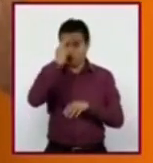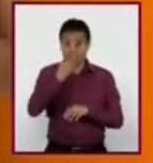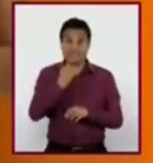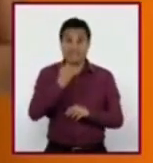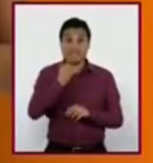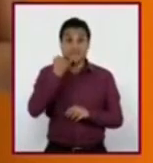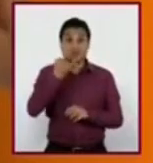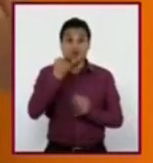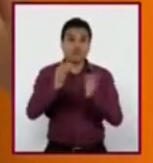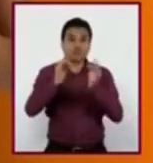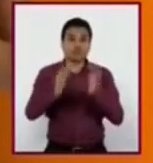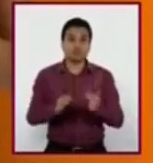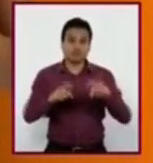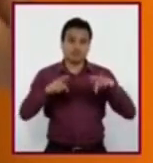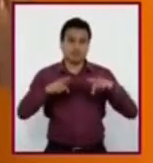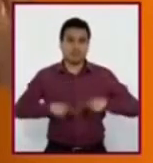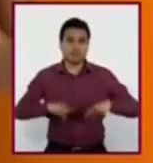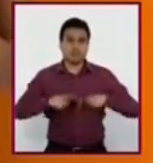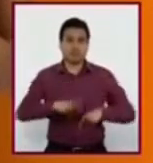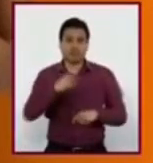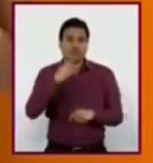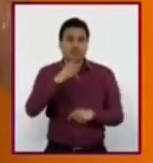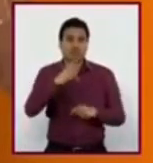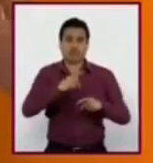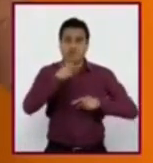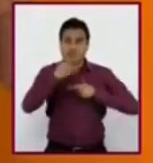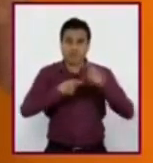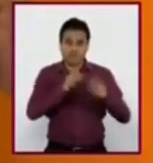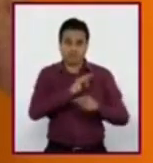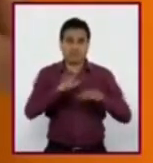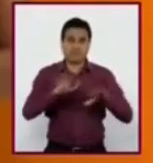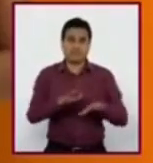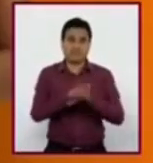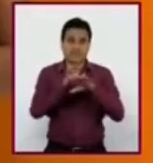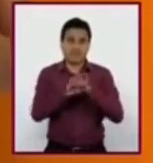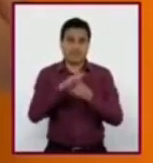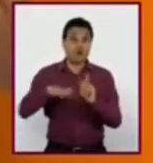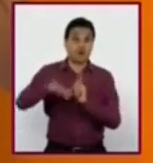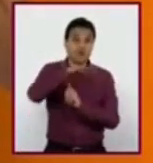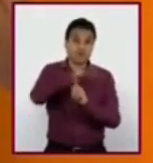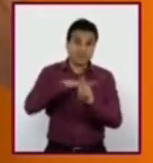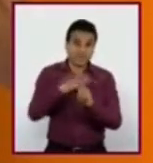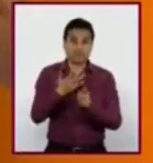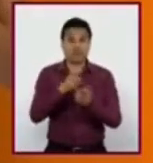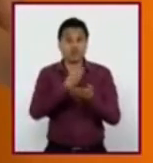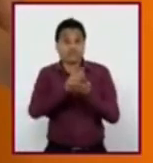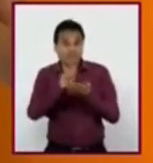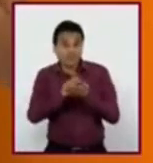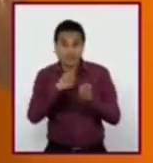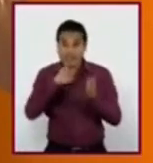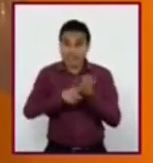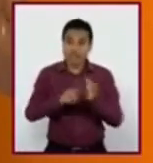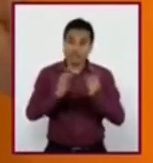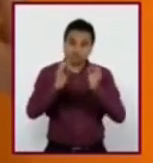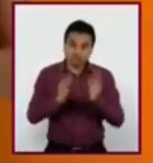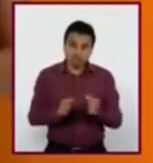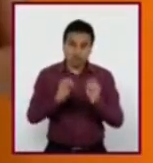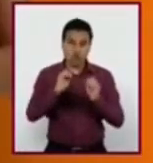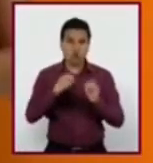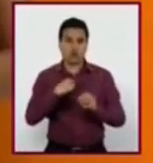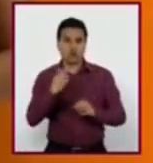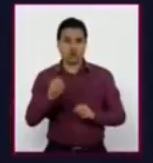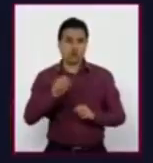hacen los hablantes. Además, es flexible. Cambia según el contexto, como el escribir una carta formal o dar una